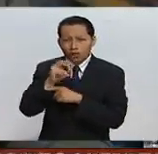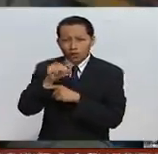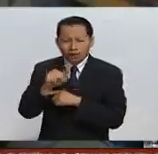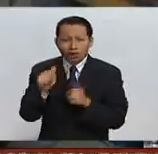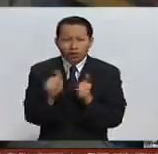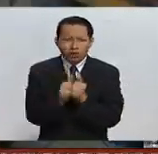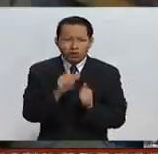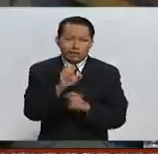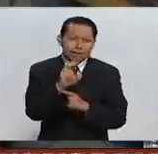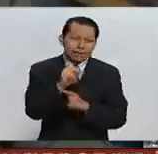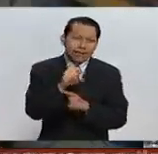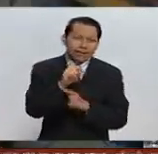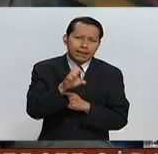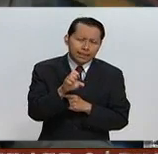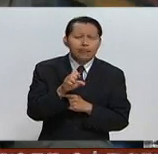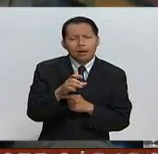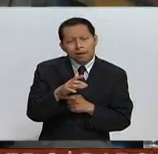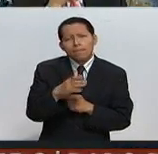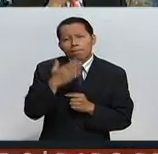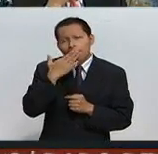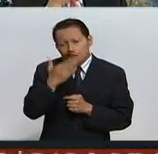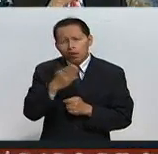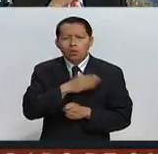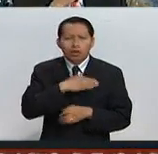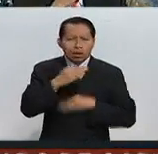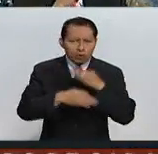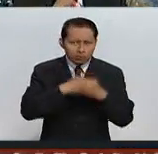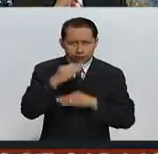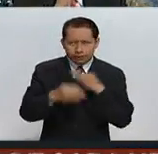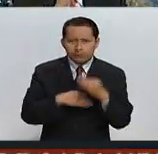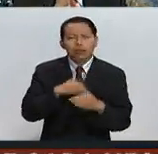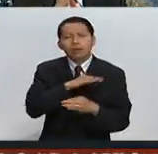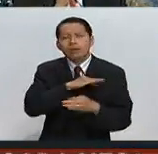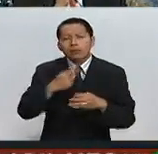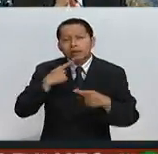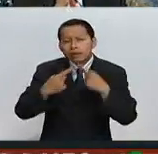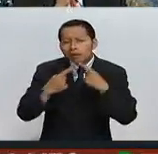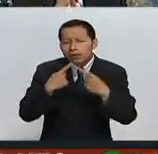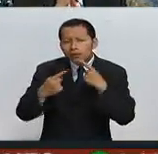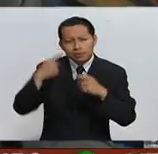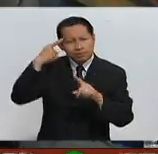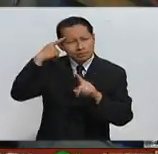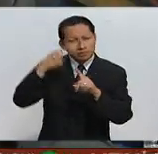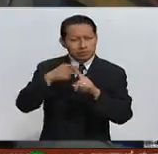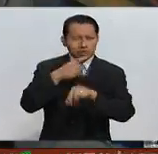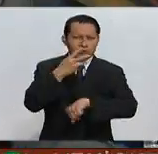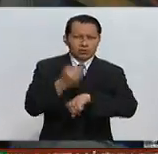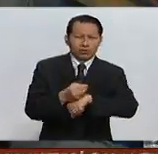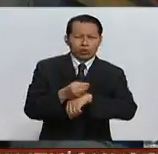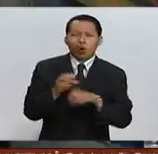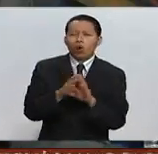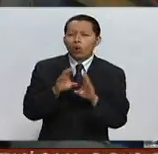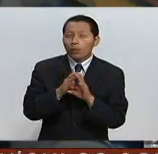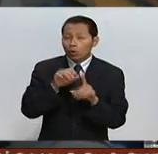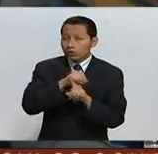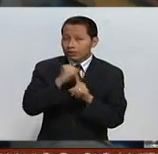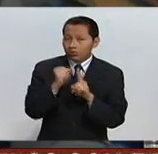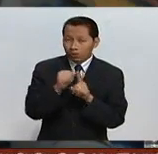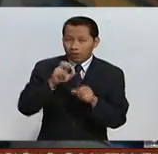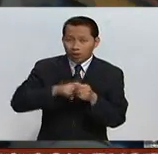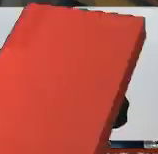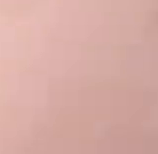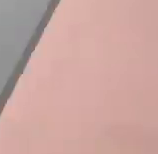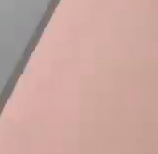CENTE, es una buena noticia y un primer acercamiento que indica una ruta de solución a la situación que se está viviendo en